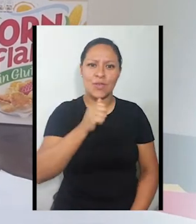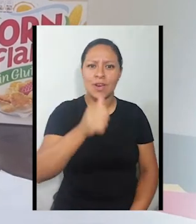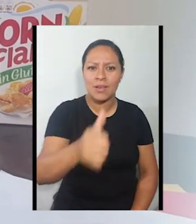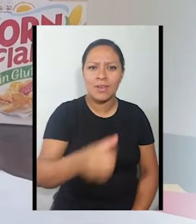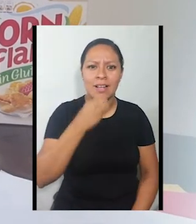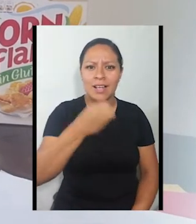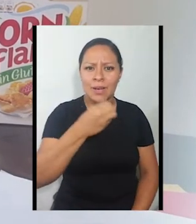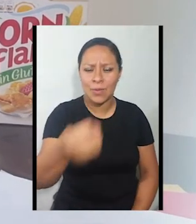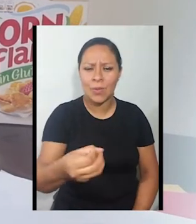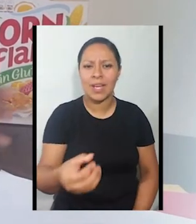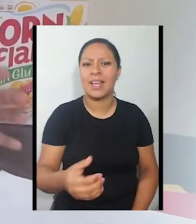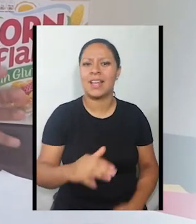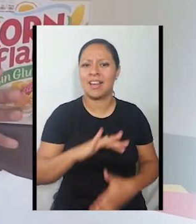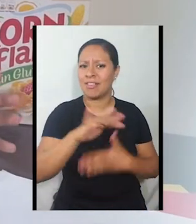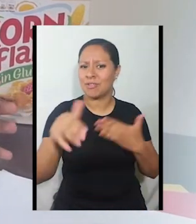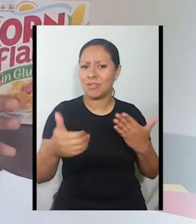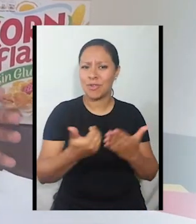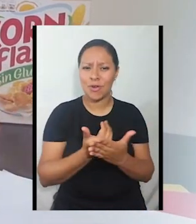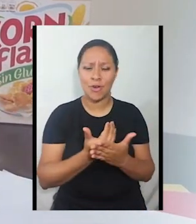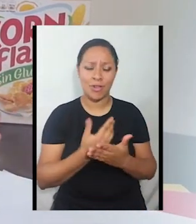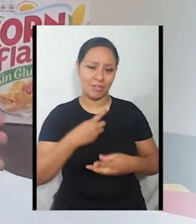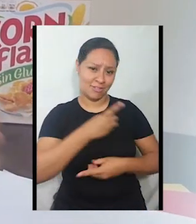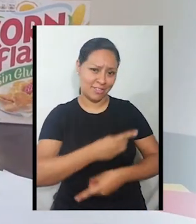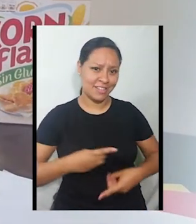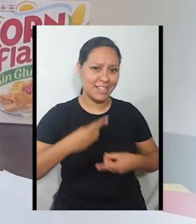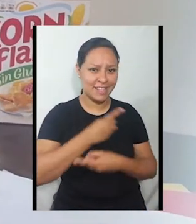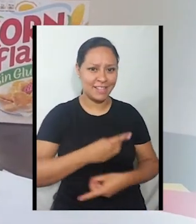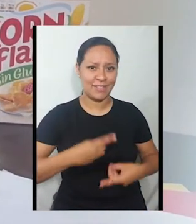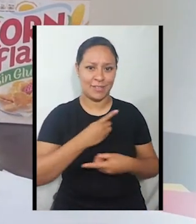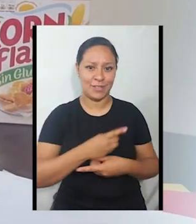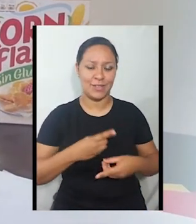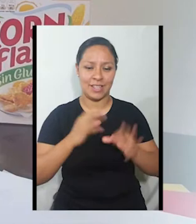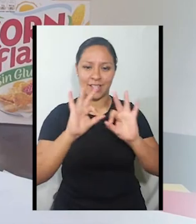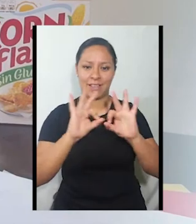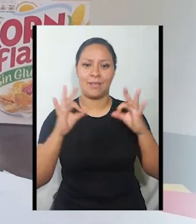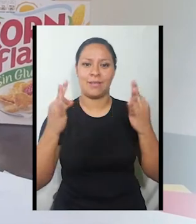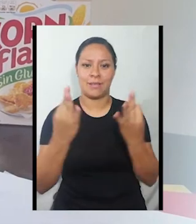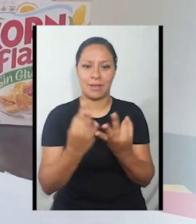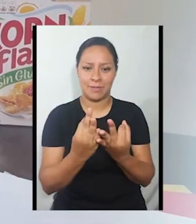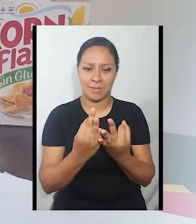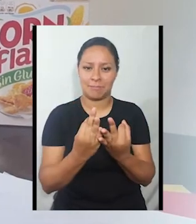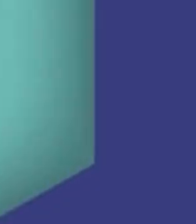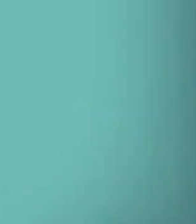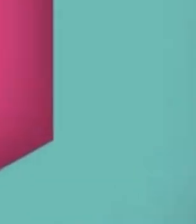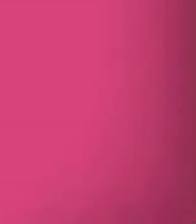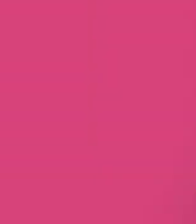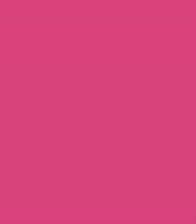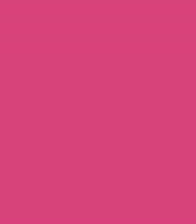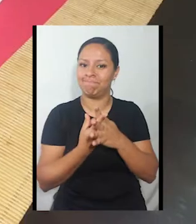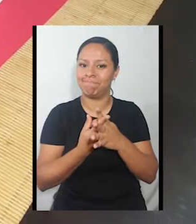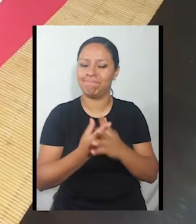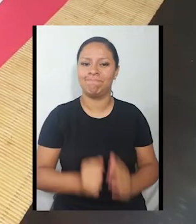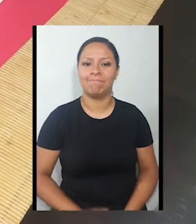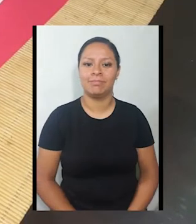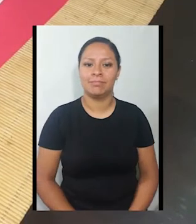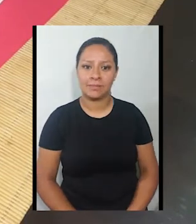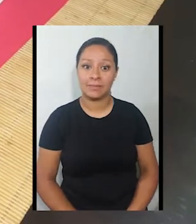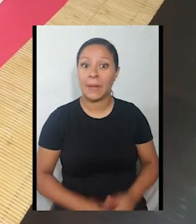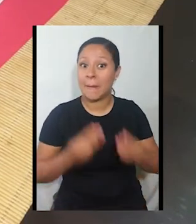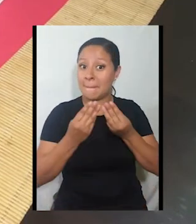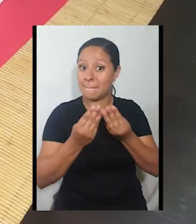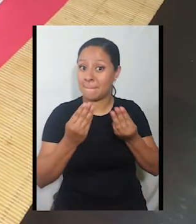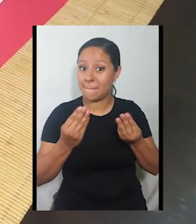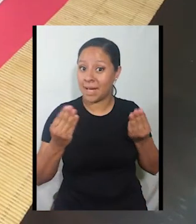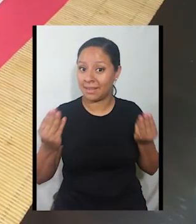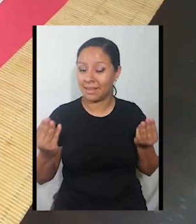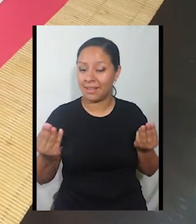Va a ser infinidad de aventuras y diversión para toda la familia. Así que comencemos. Bueno chicos, nuestros